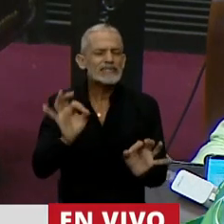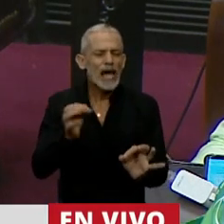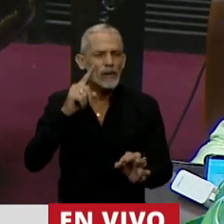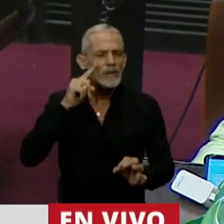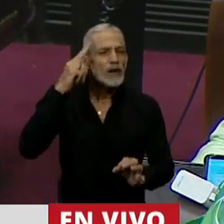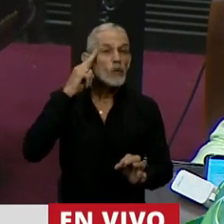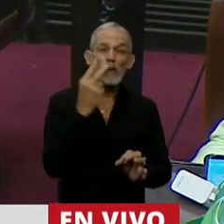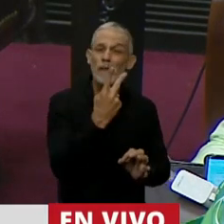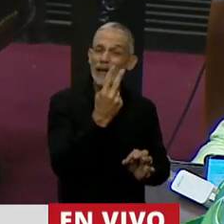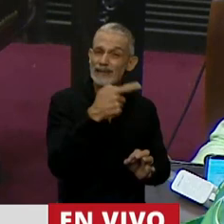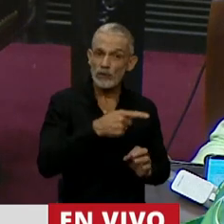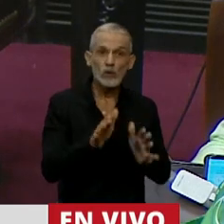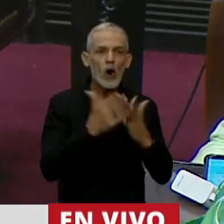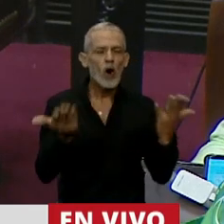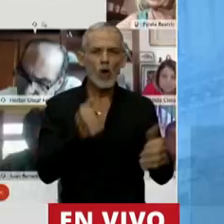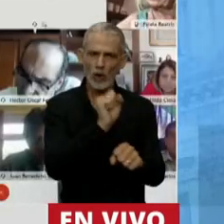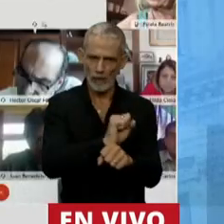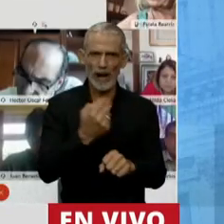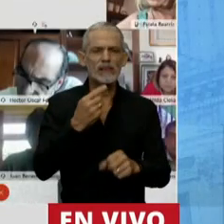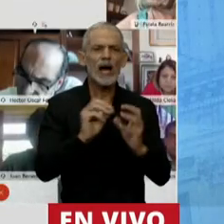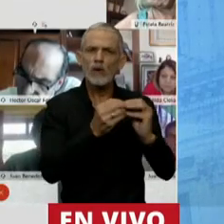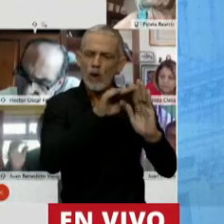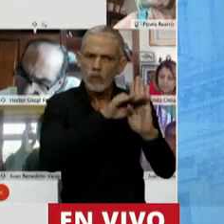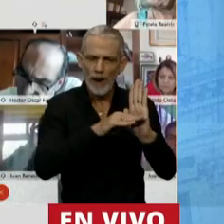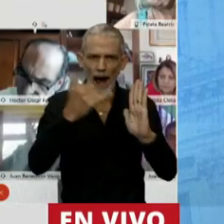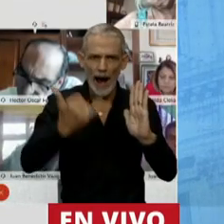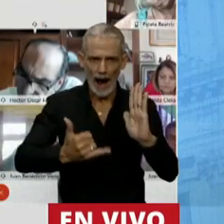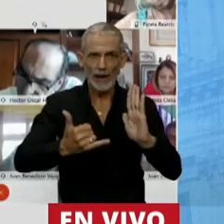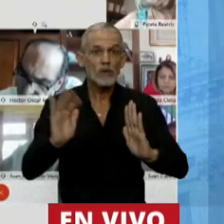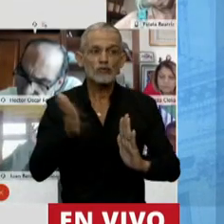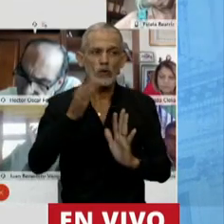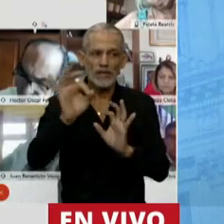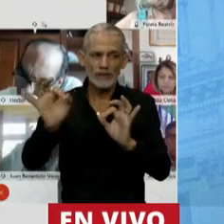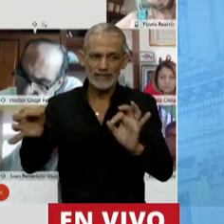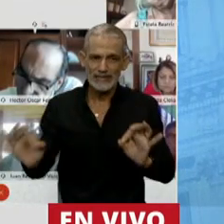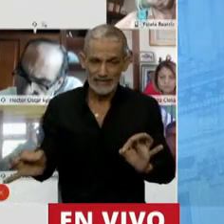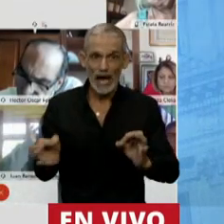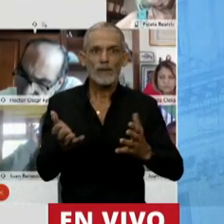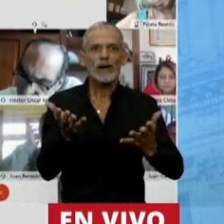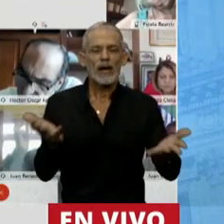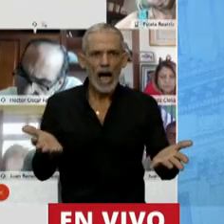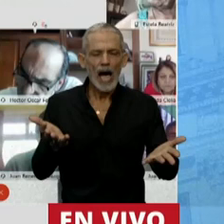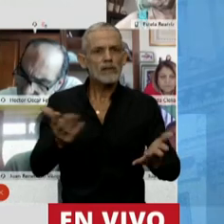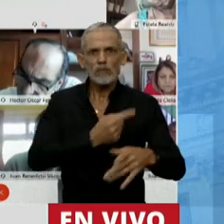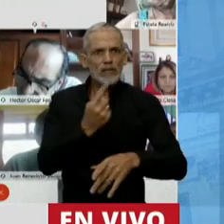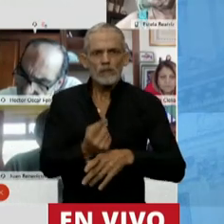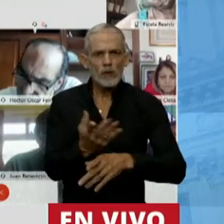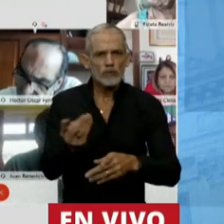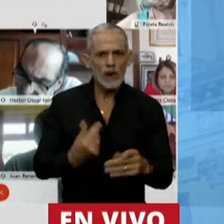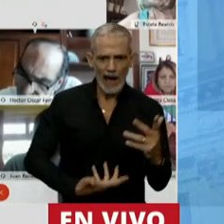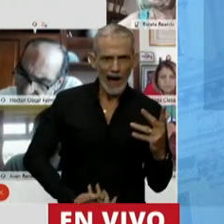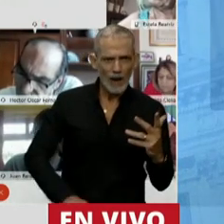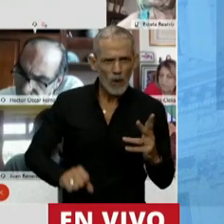desde 1921 nuestro Código Penal establece causales, pero todos sabemos que era prácticamente imposible que te